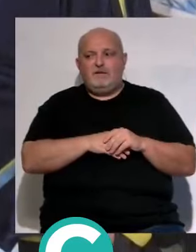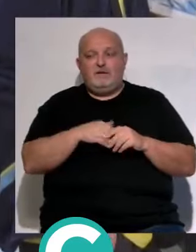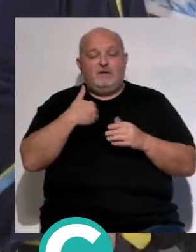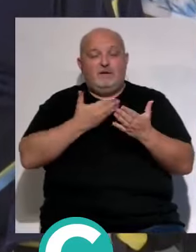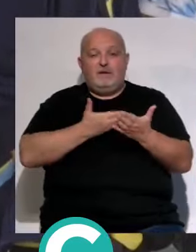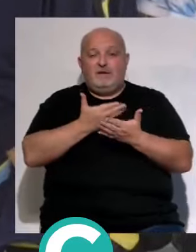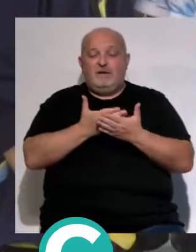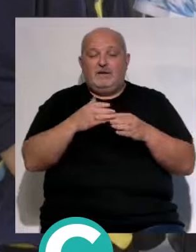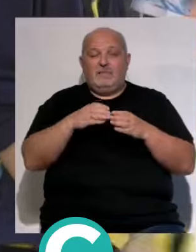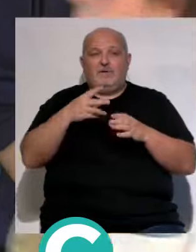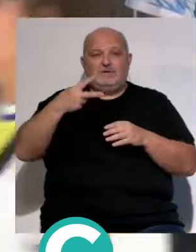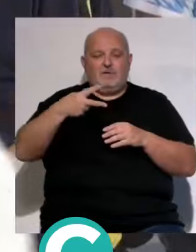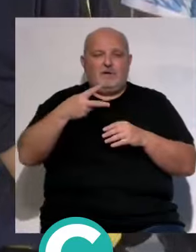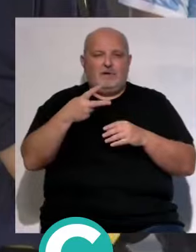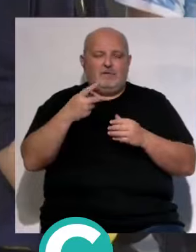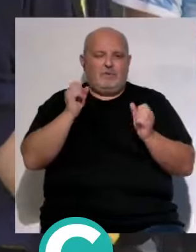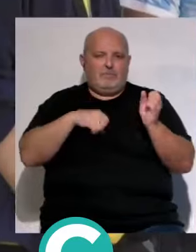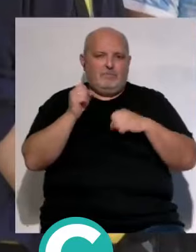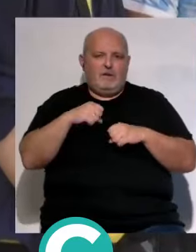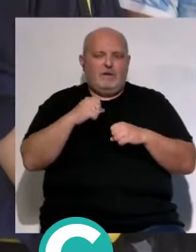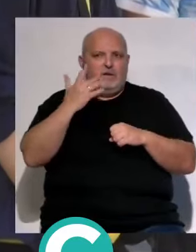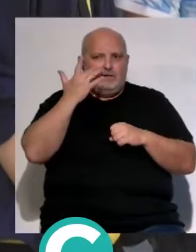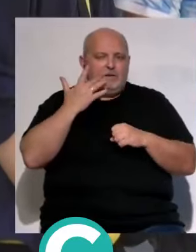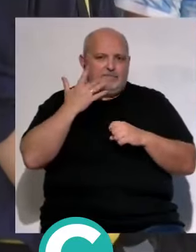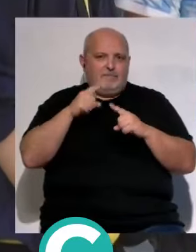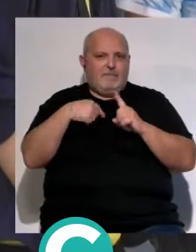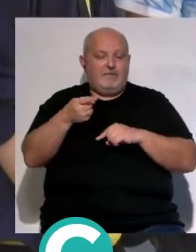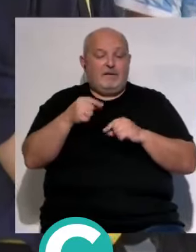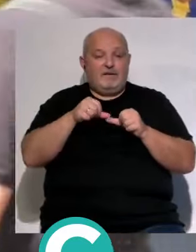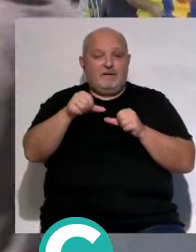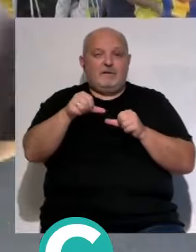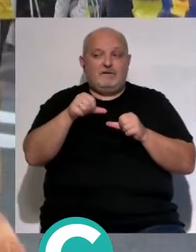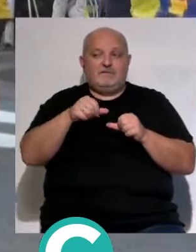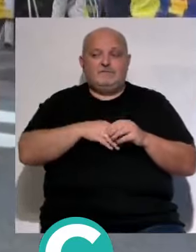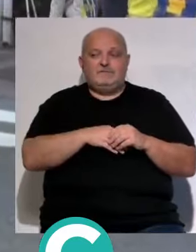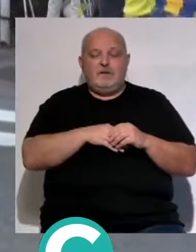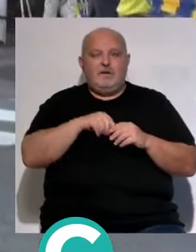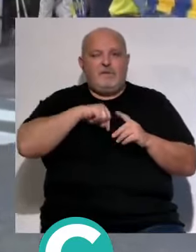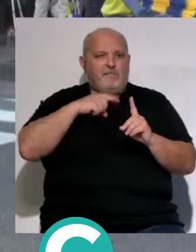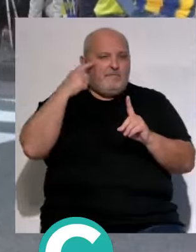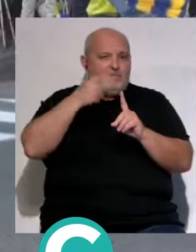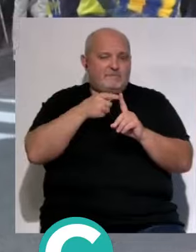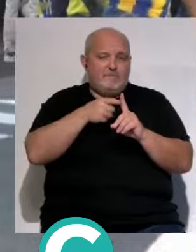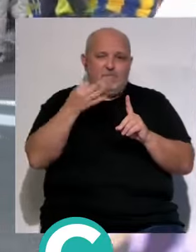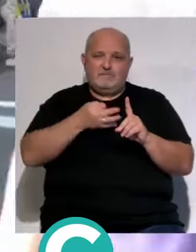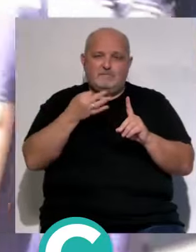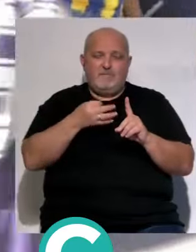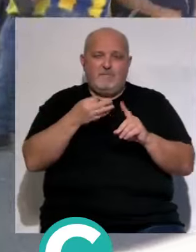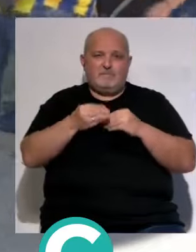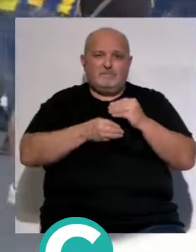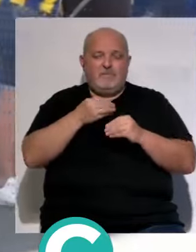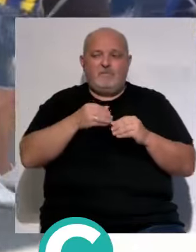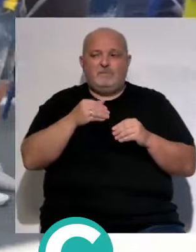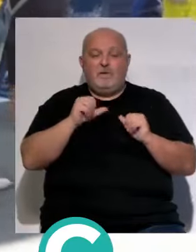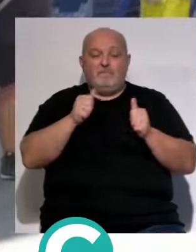pido que el equipo en segunda compita sea digno y compita y luego si compite pero tú tienes que tener un objetivo Álvaro el objetivo tiene que hacer el